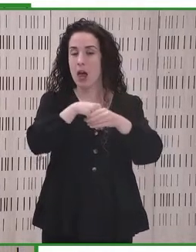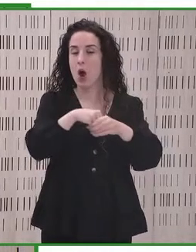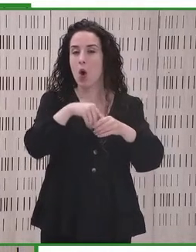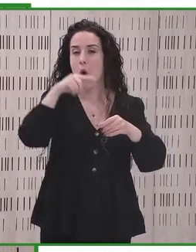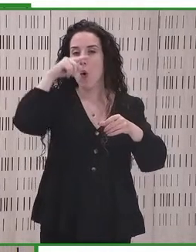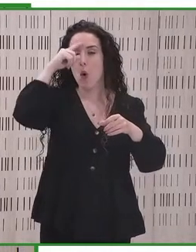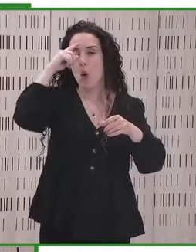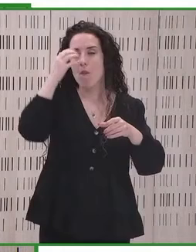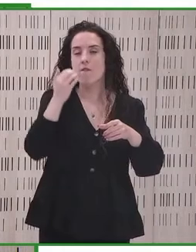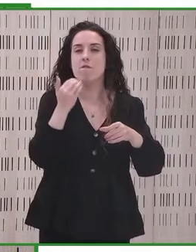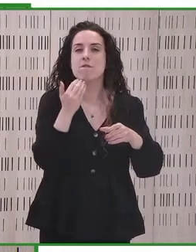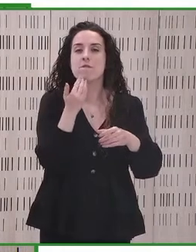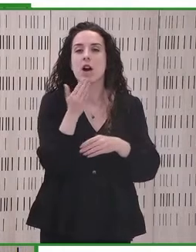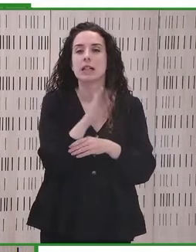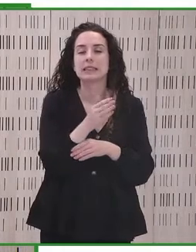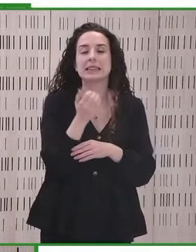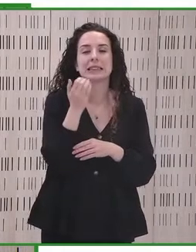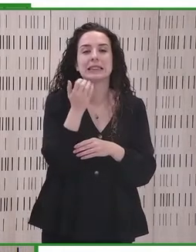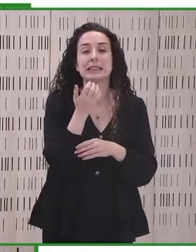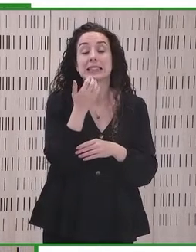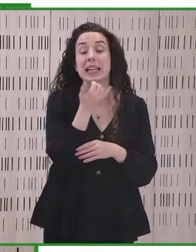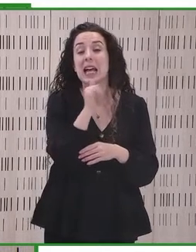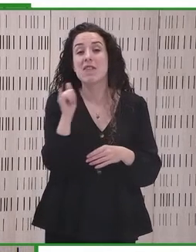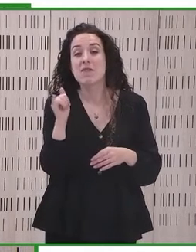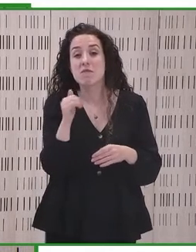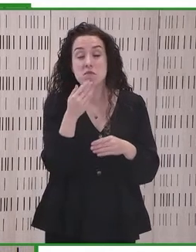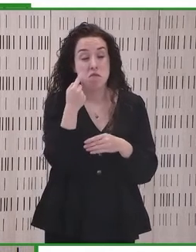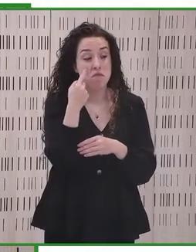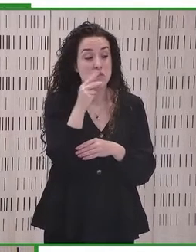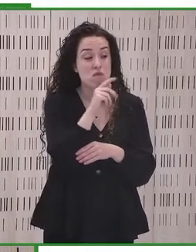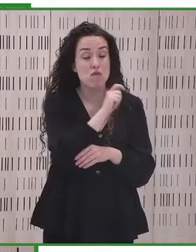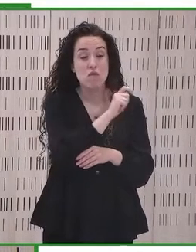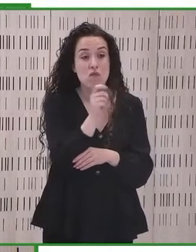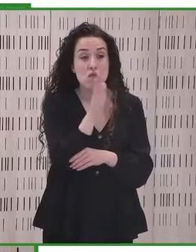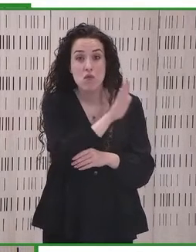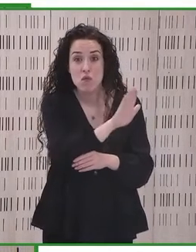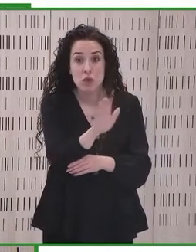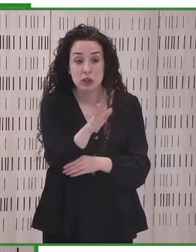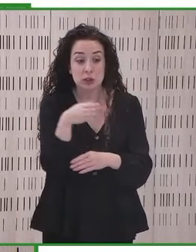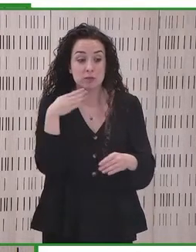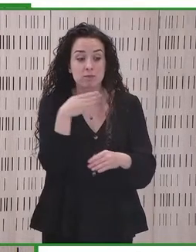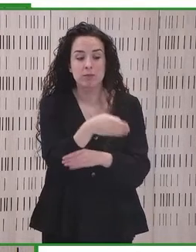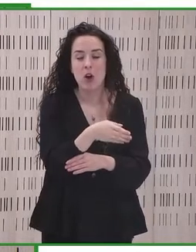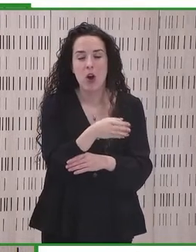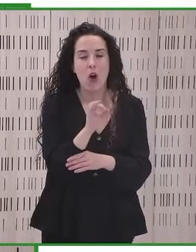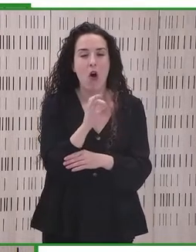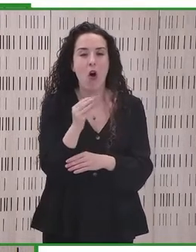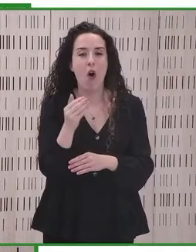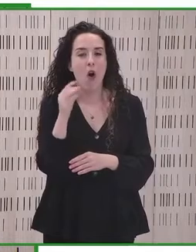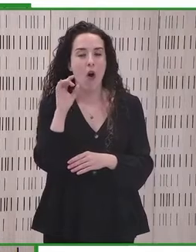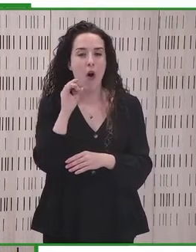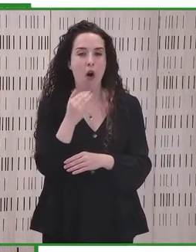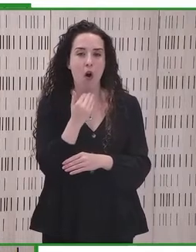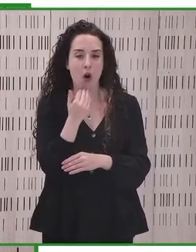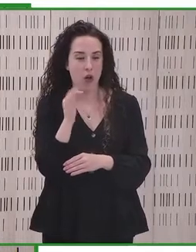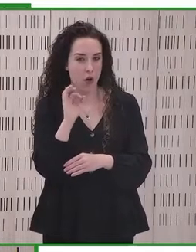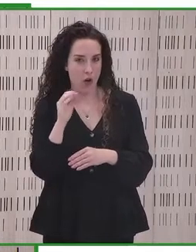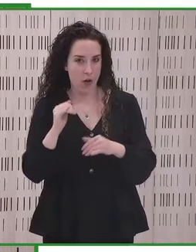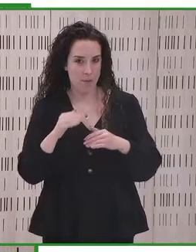a un museo te permiten entrar con un acompañante en el país que sea. El ocio, el deporte.